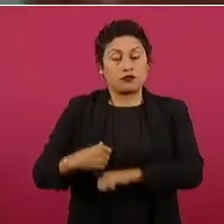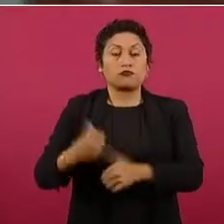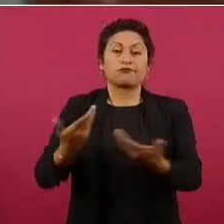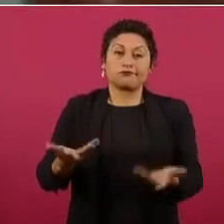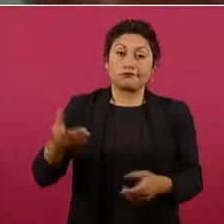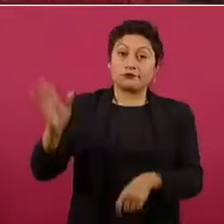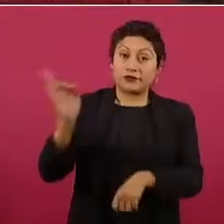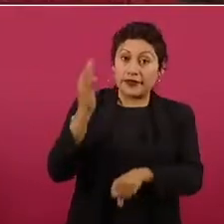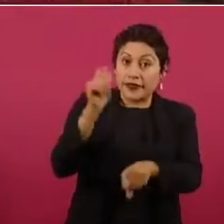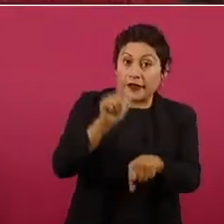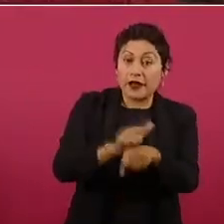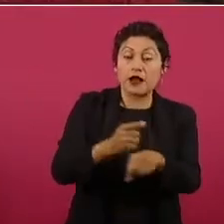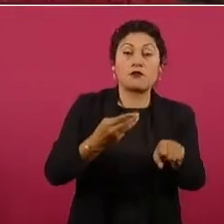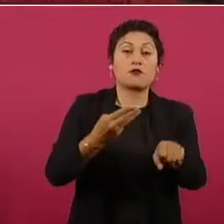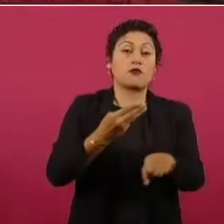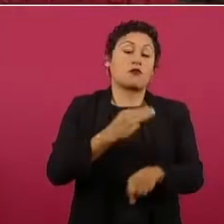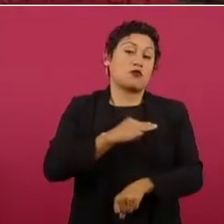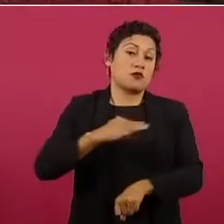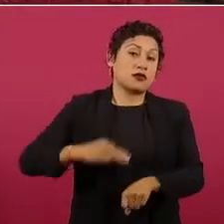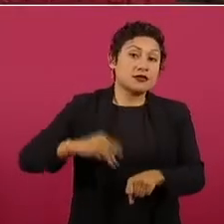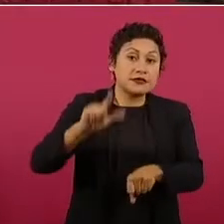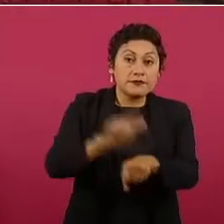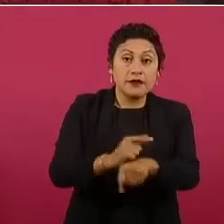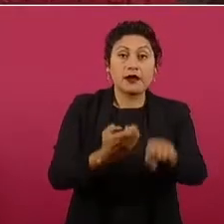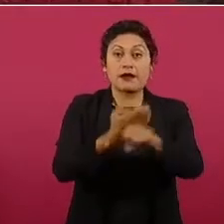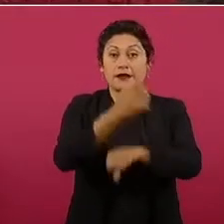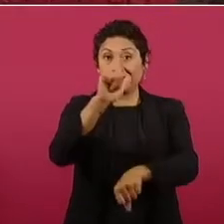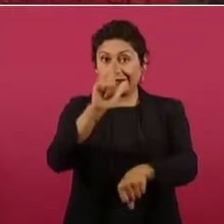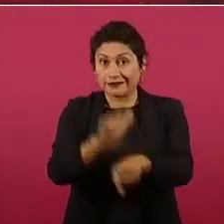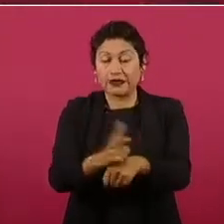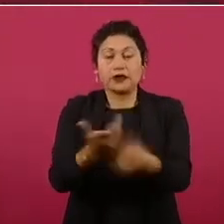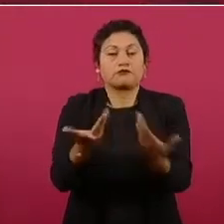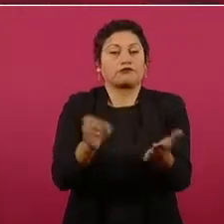de ayudar en las afectaciones por el paso del huracán Ágata.